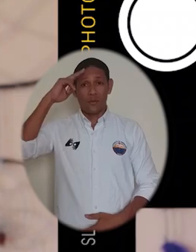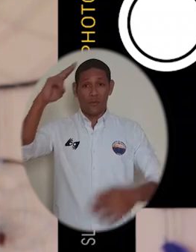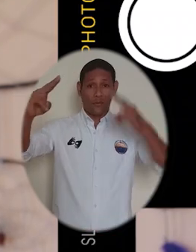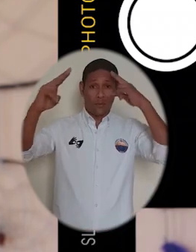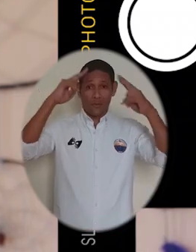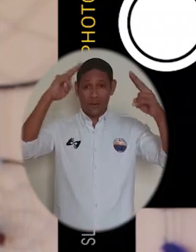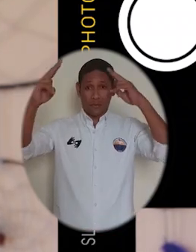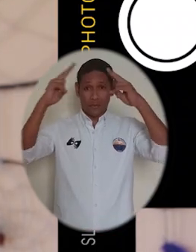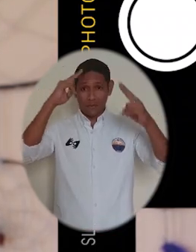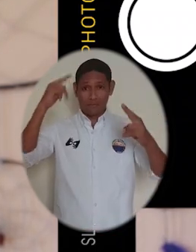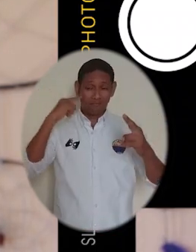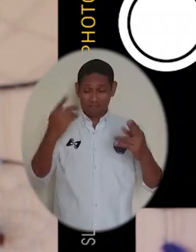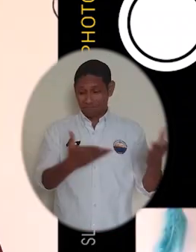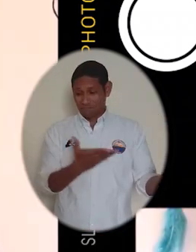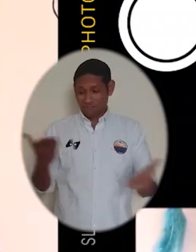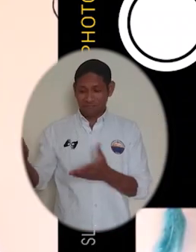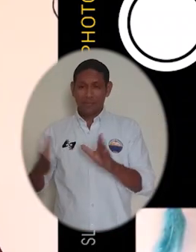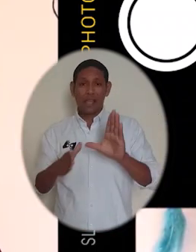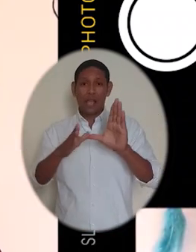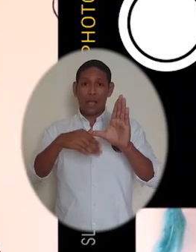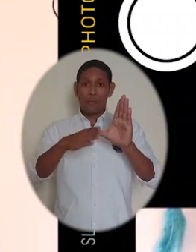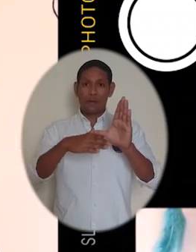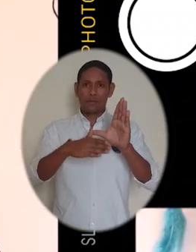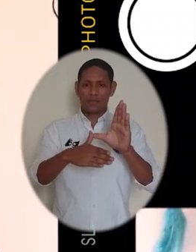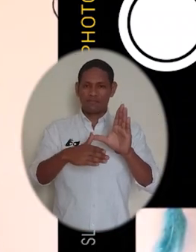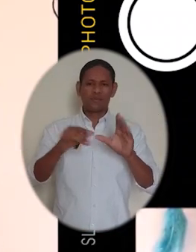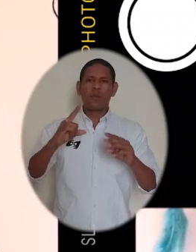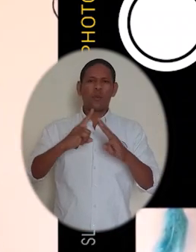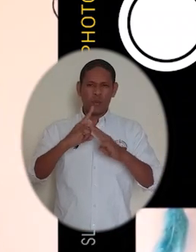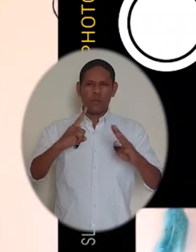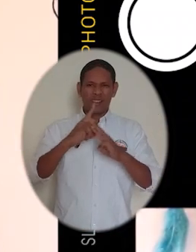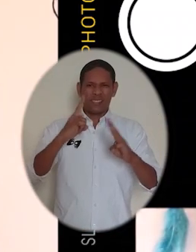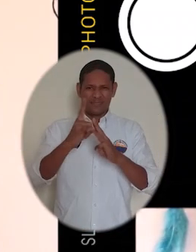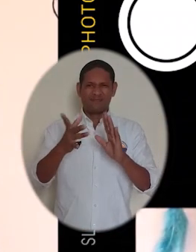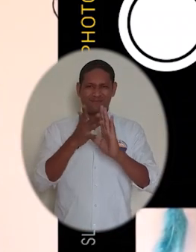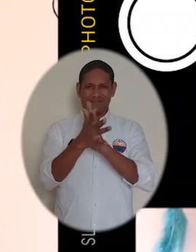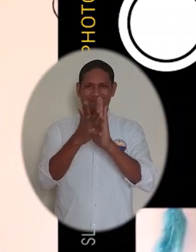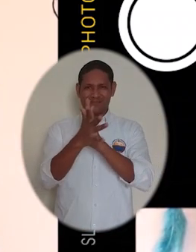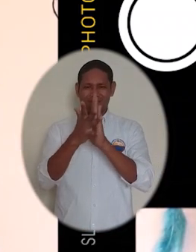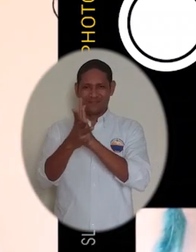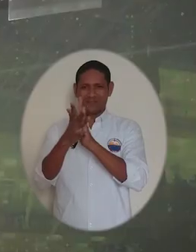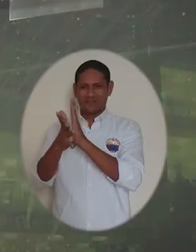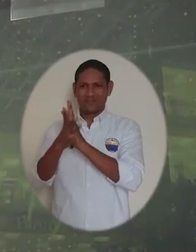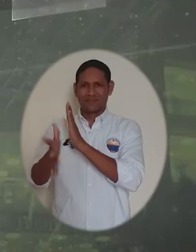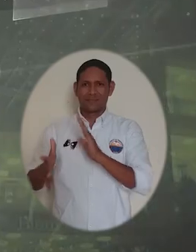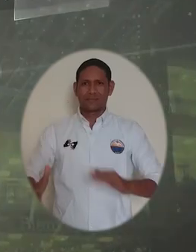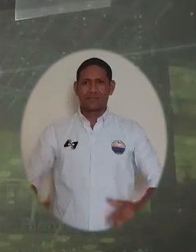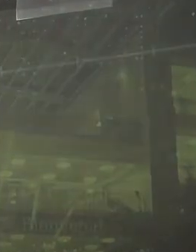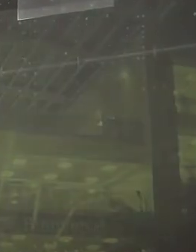¿Qué tal amigos? Sean todos bienvenidos a El Campus TV, programa institucional de la Universidad del Magdalena.